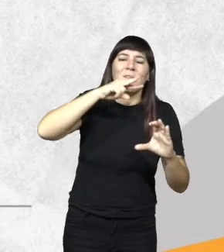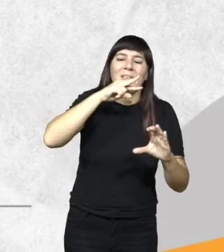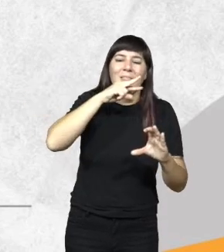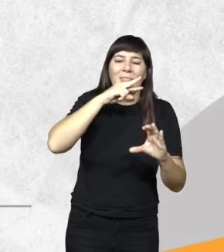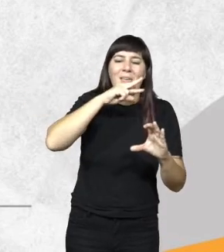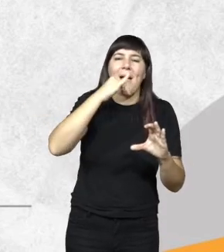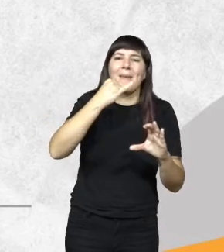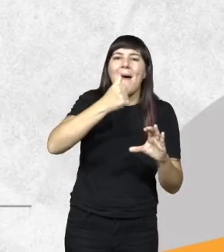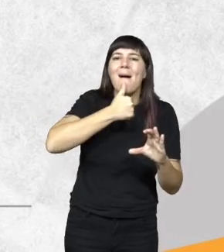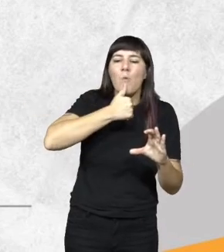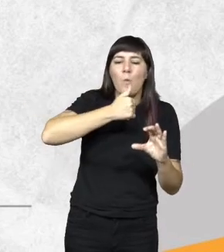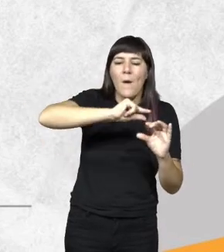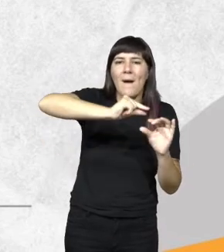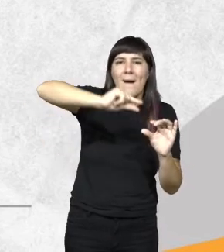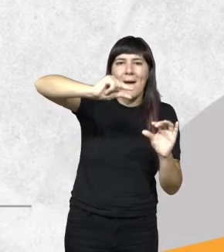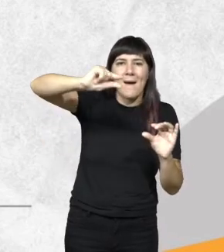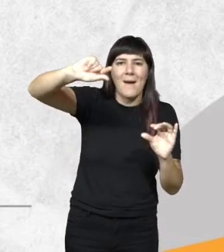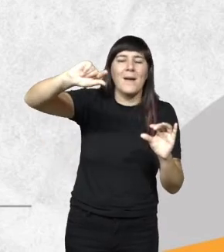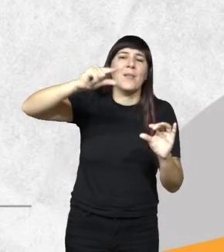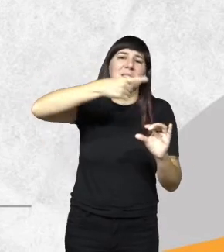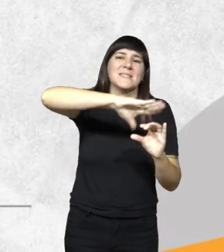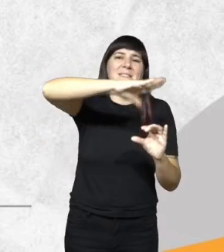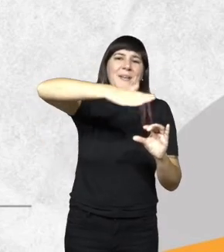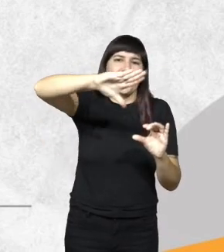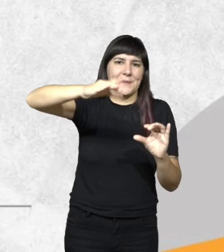divisoria de agua y toda la parte de la serranía